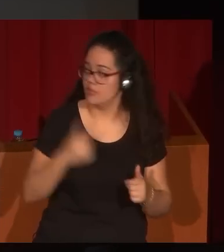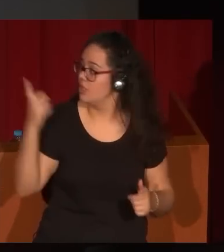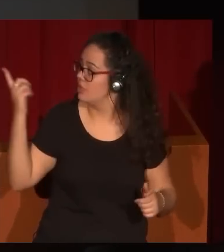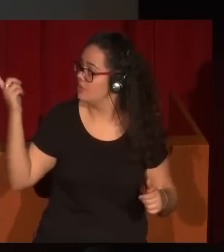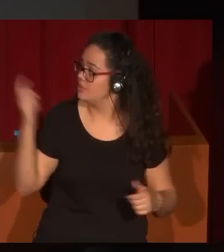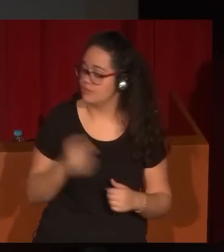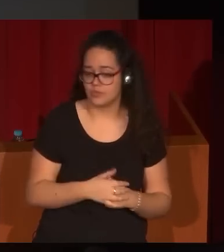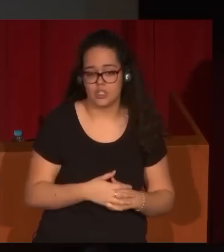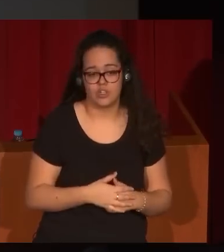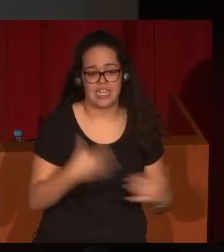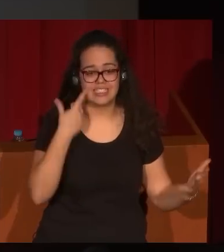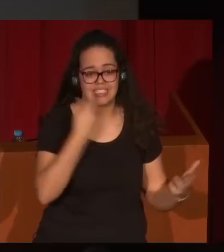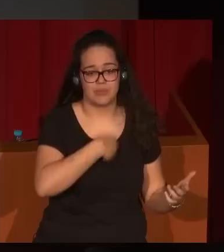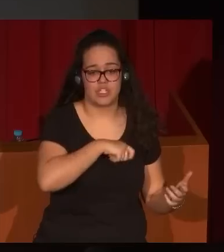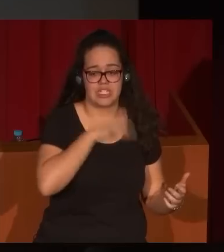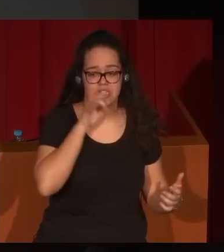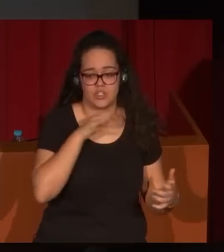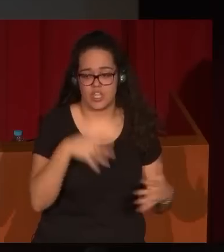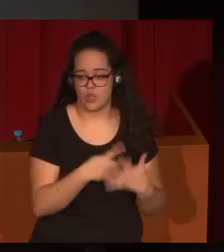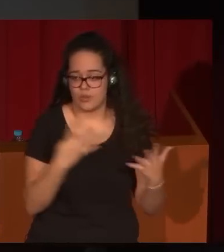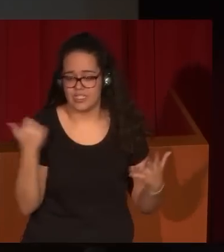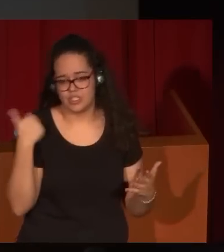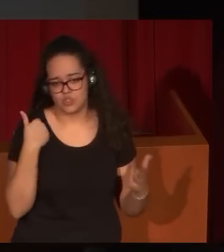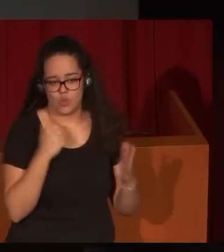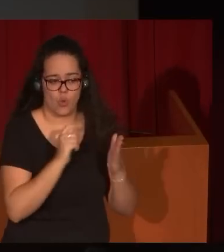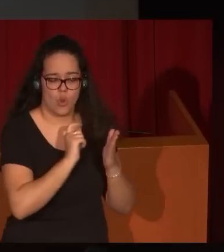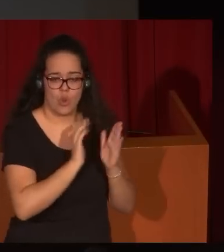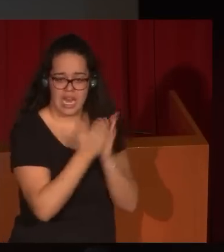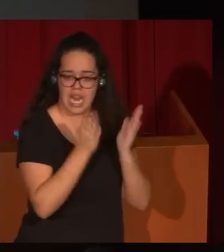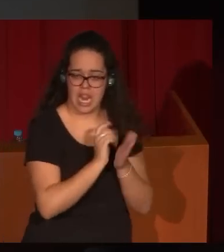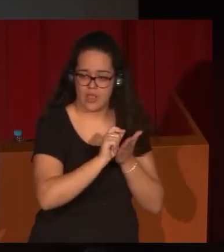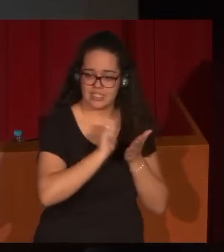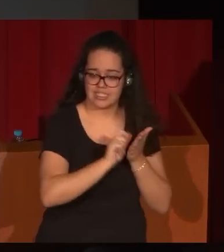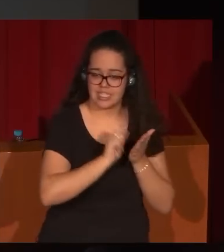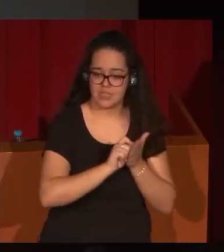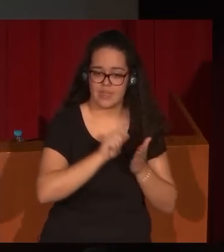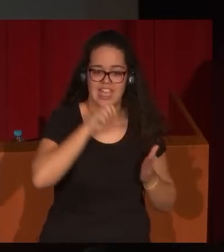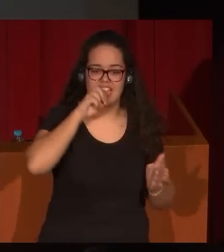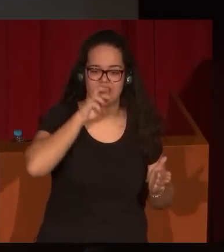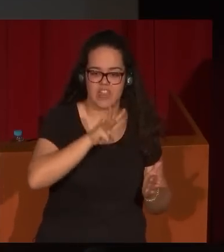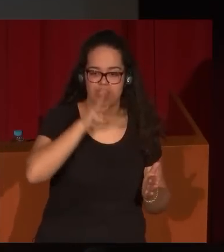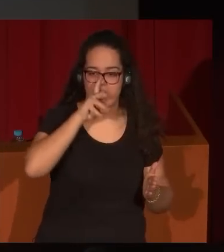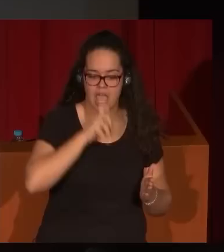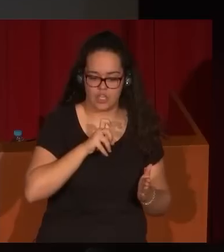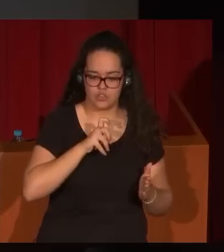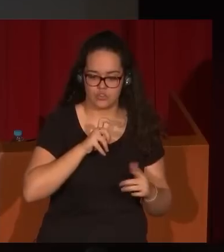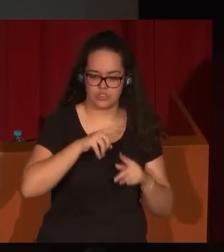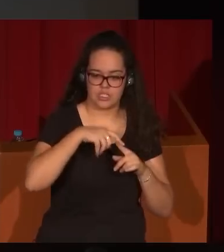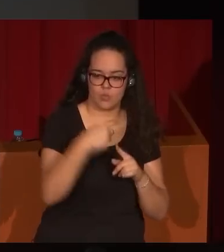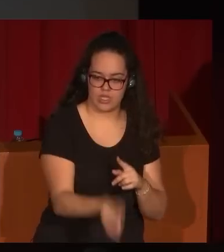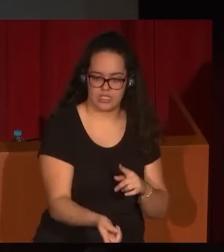sobre los artistas españoles del siglo XIX. Es un libro que se escribe nada más 13 años después de morir. decir, y